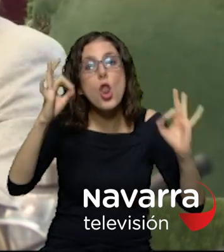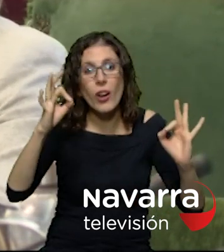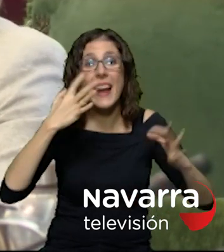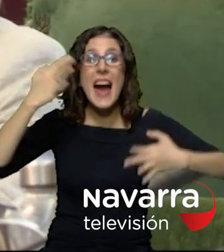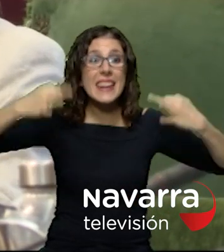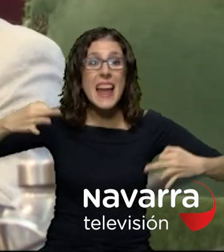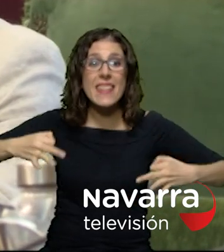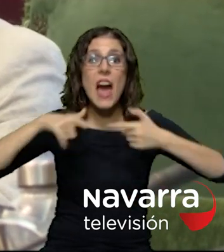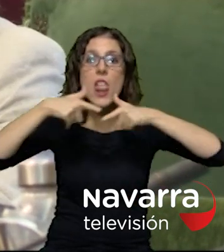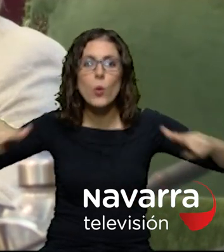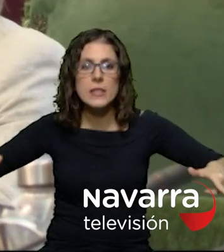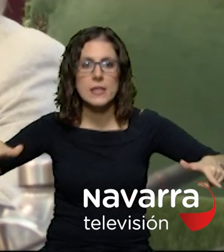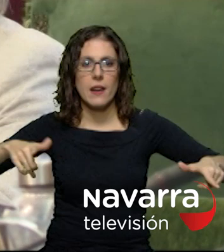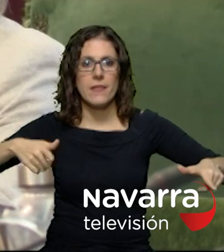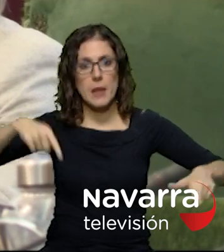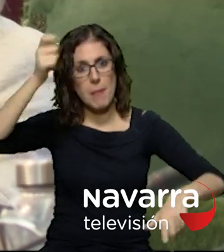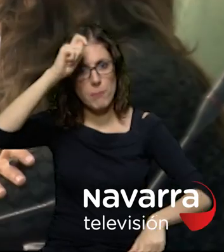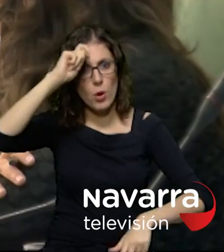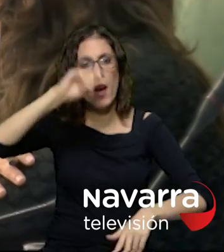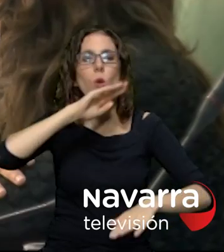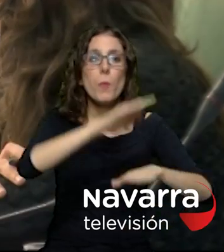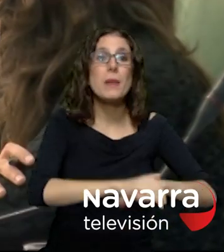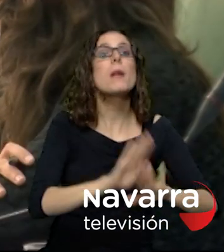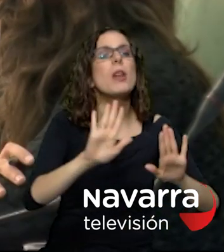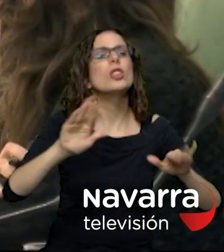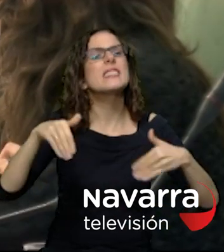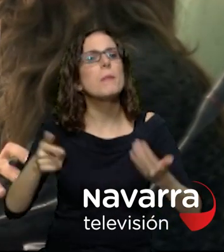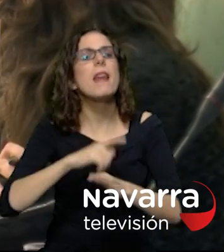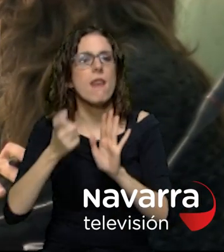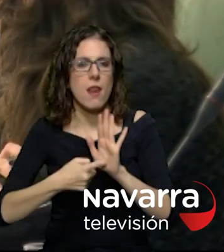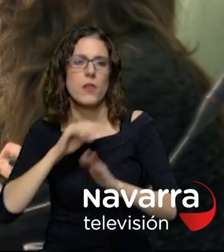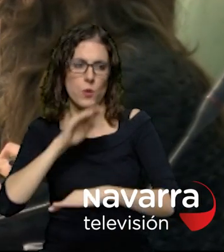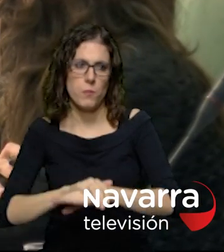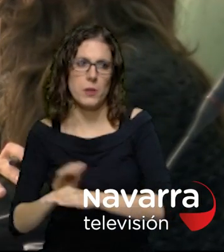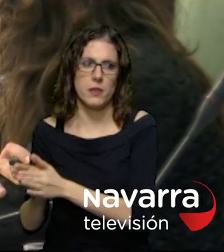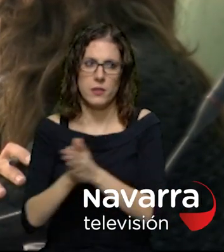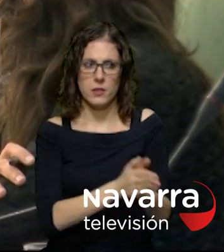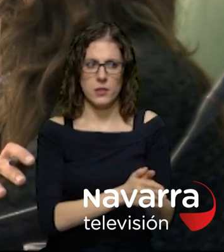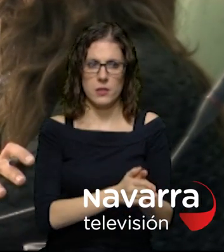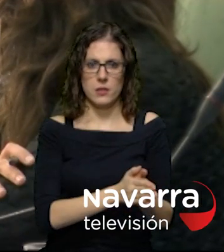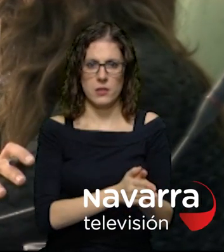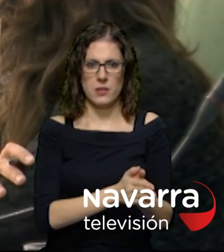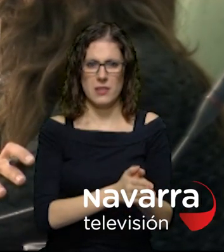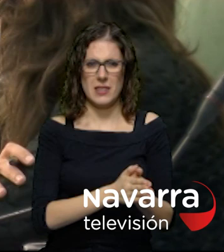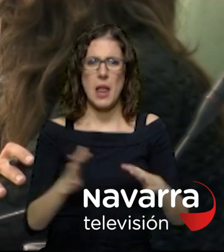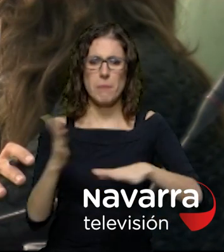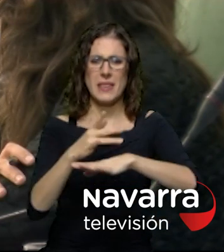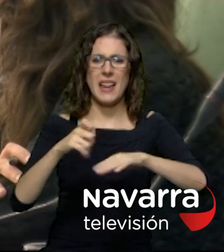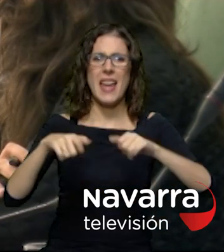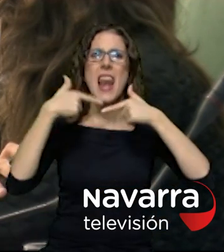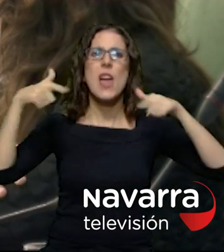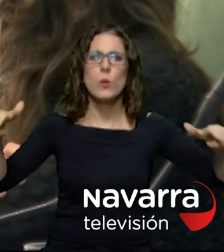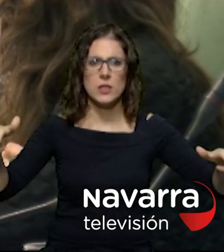ciudad pero también a la realidad legal no lo olvidemos que no dejemos que dibuje el paisaje lingüístico de esta ciudad